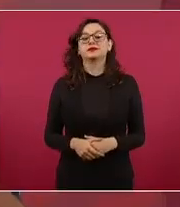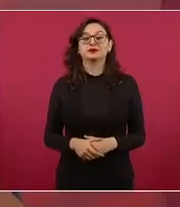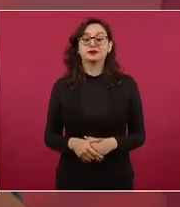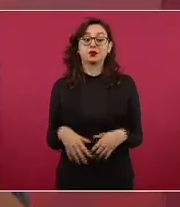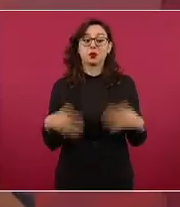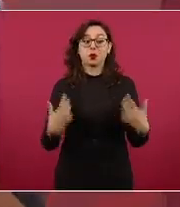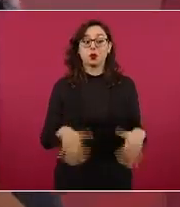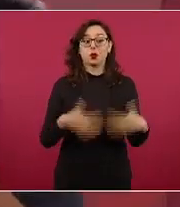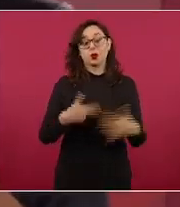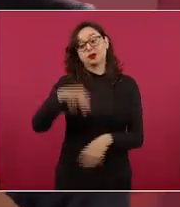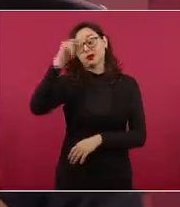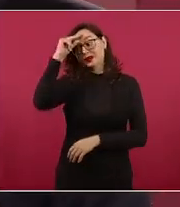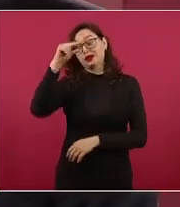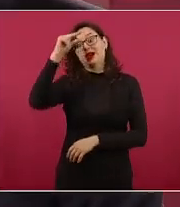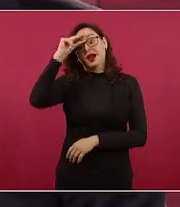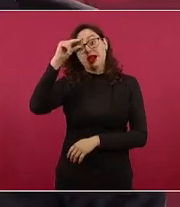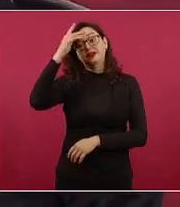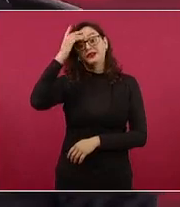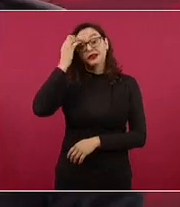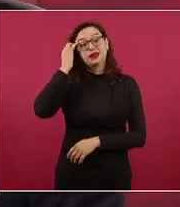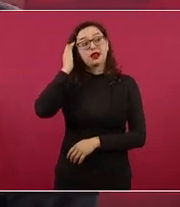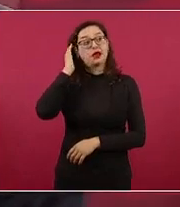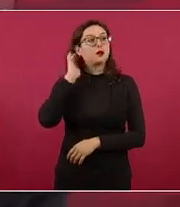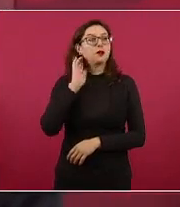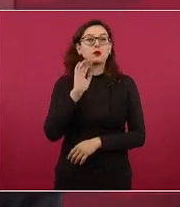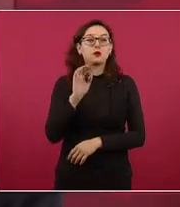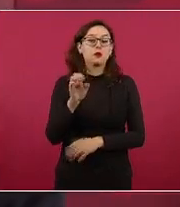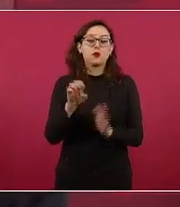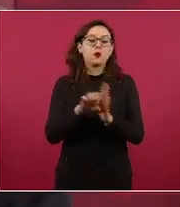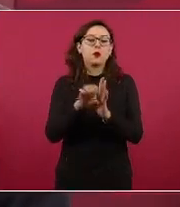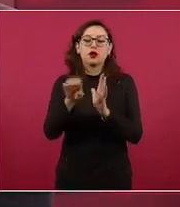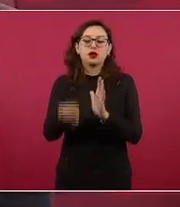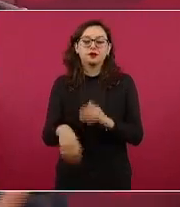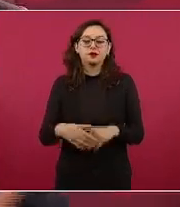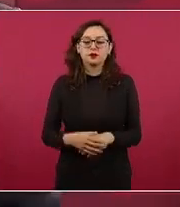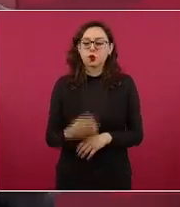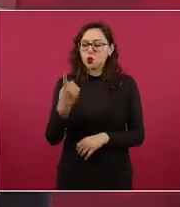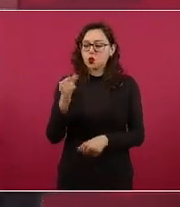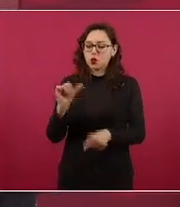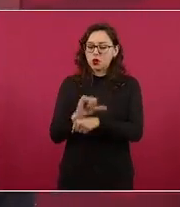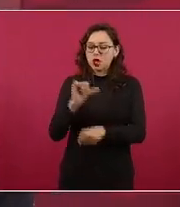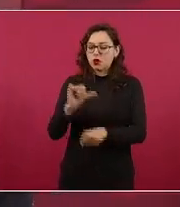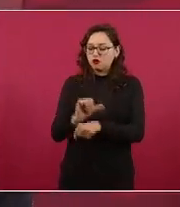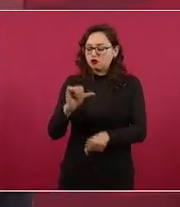la fórmula cuando un carro se calienta